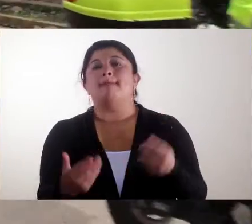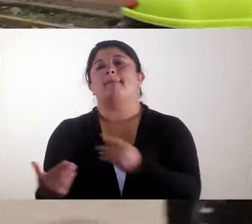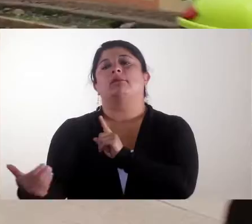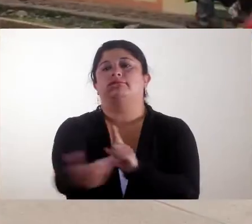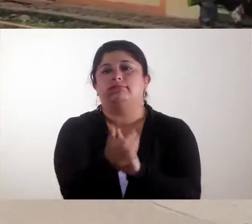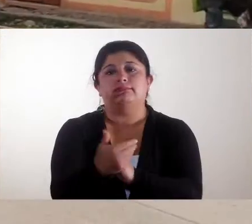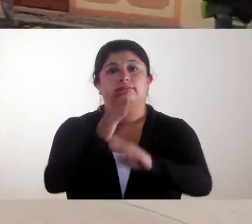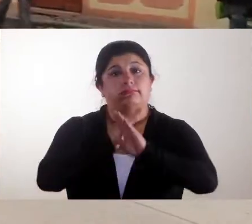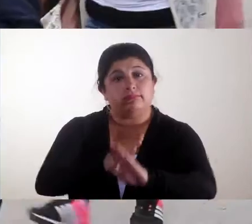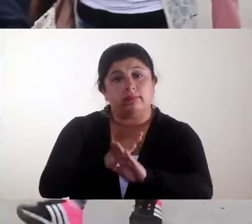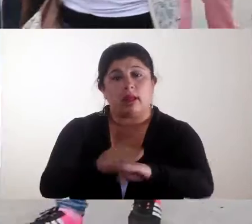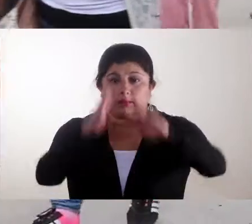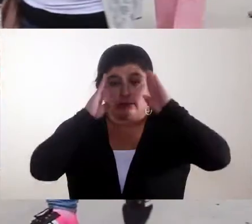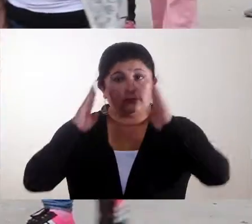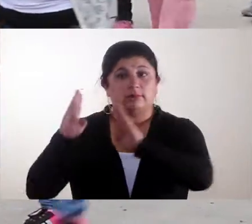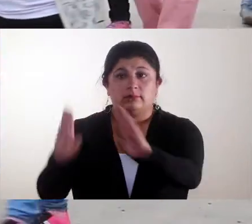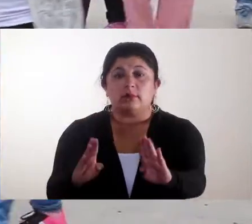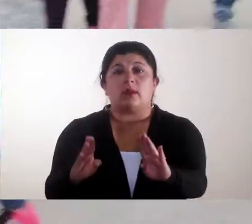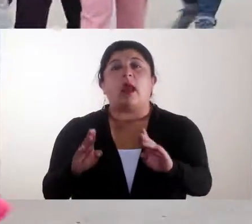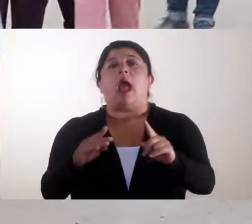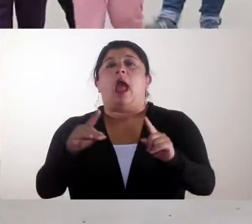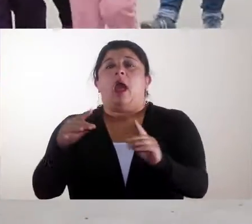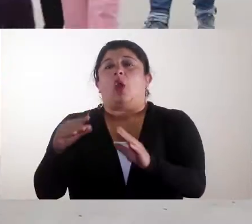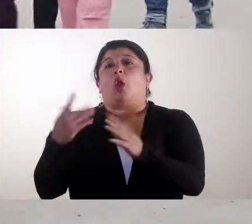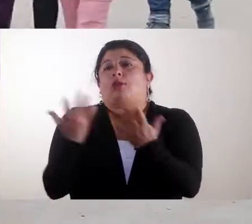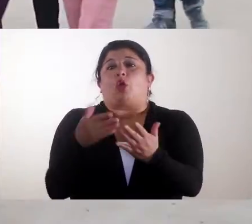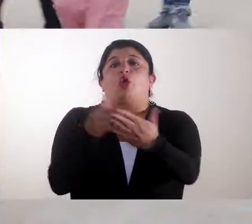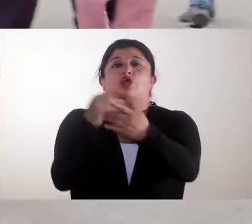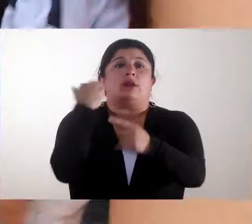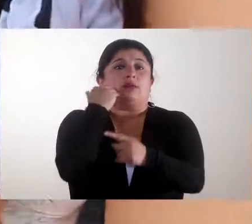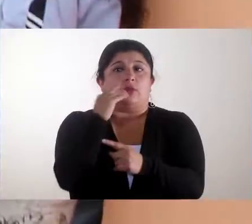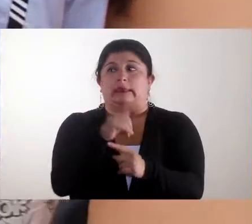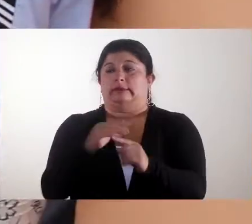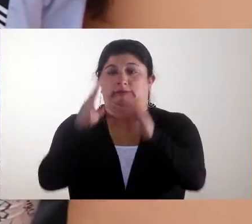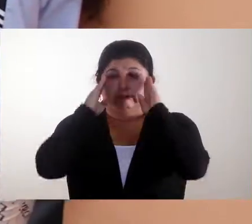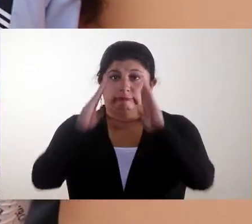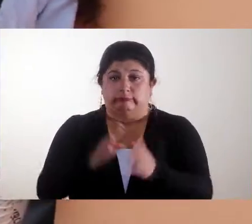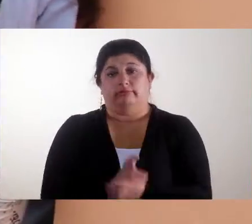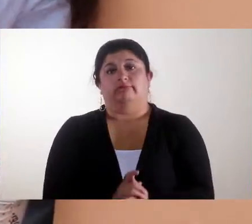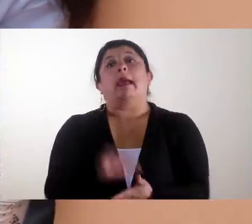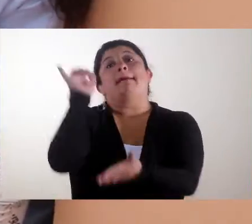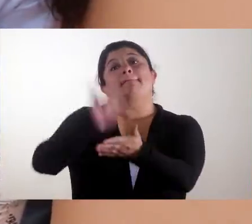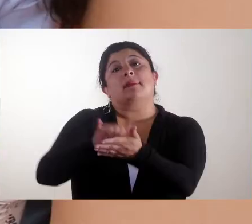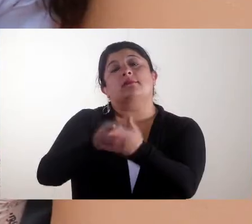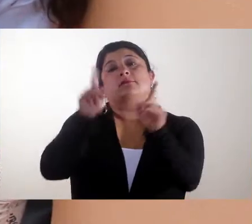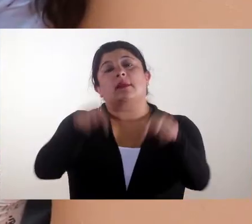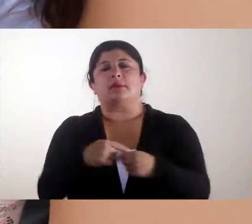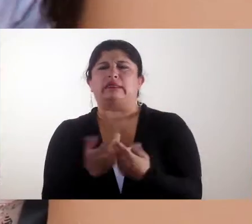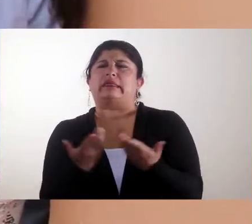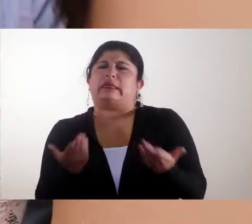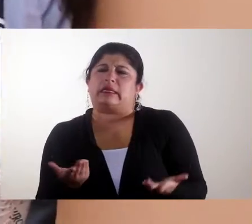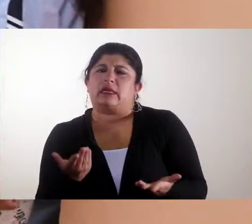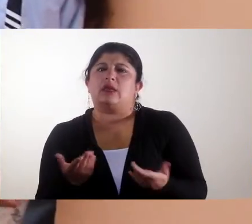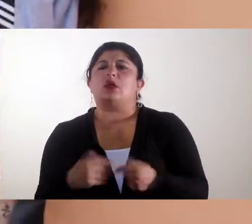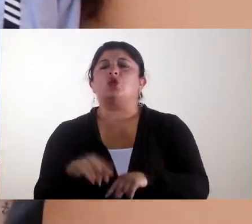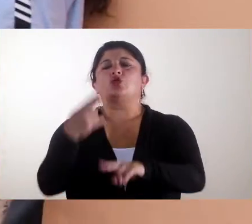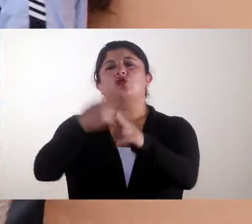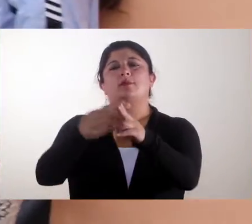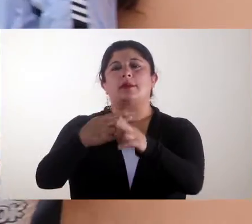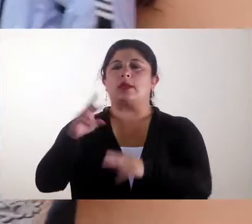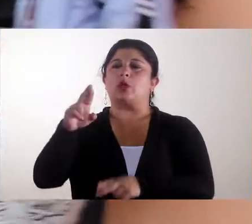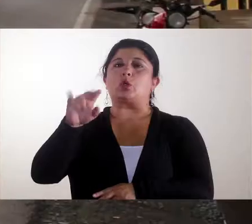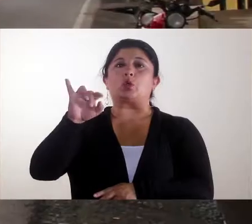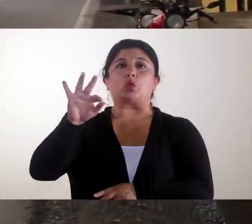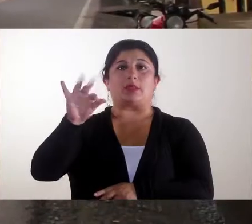públicas tendientes a proteger, prevenir y atender casos de violencia contra las mujeres en Nariño. Asimismo, se llevó a cabo un